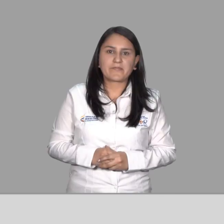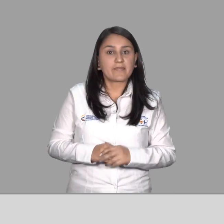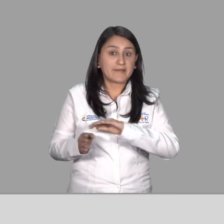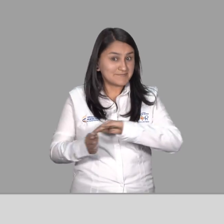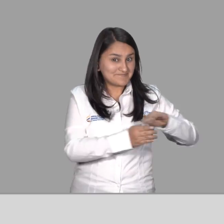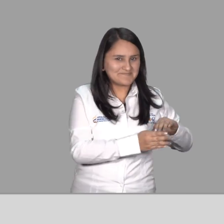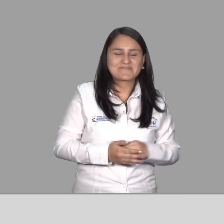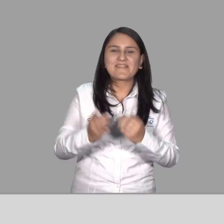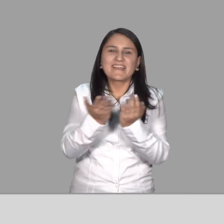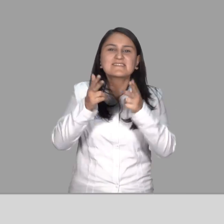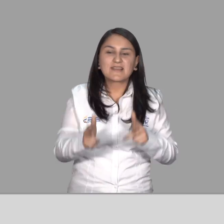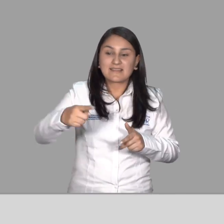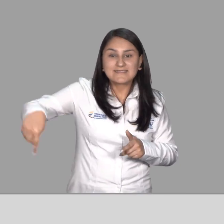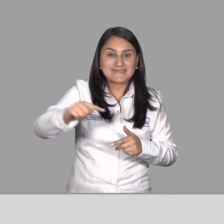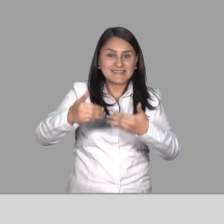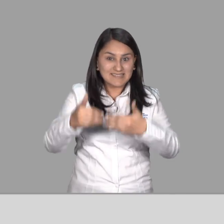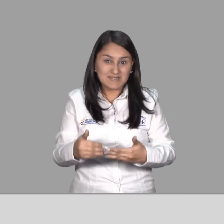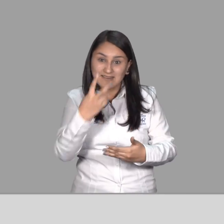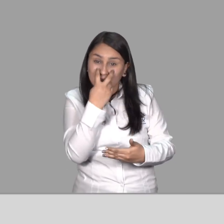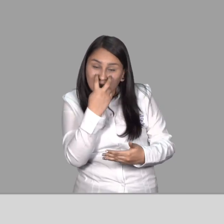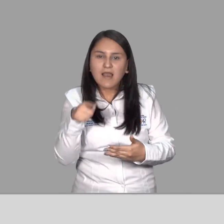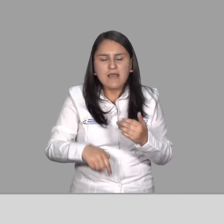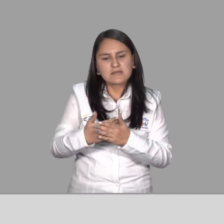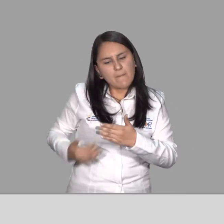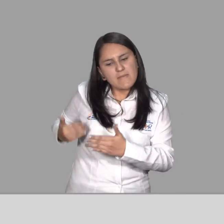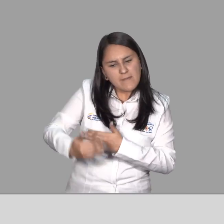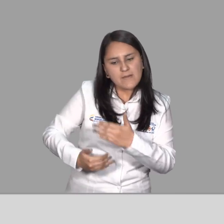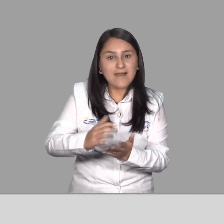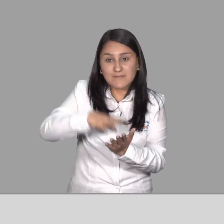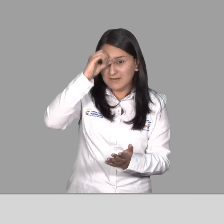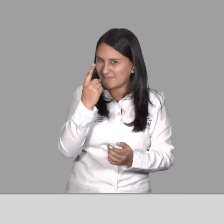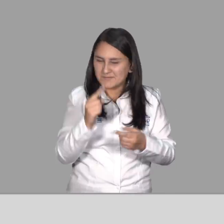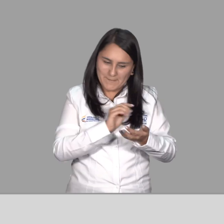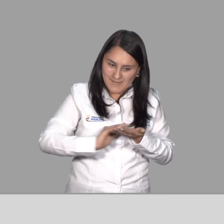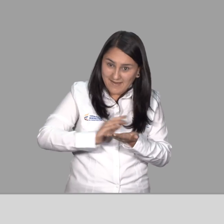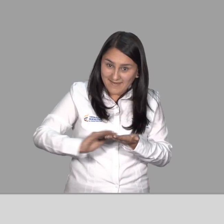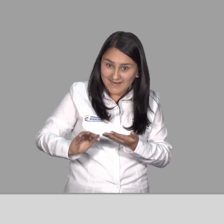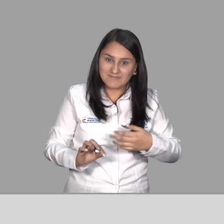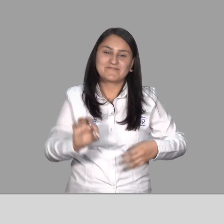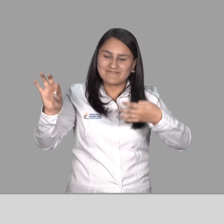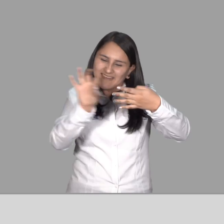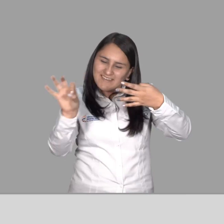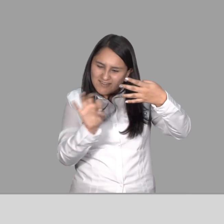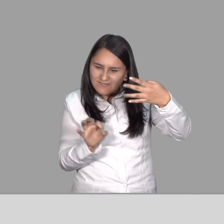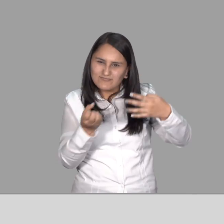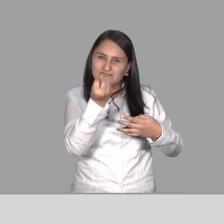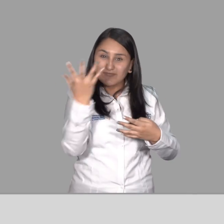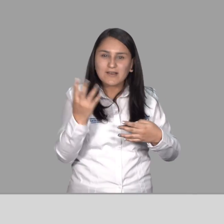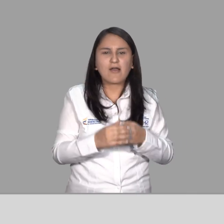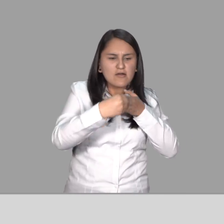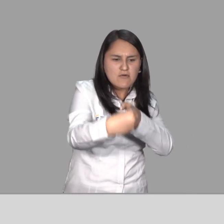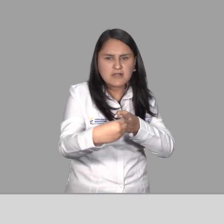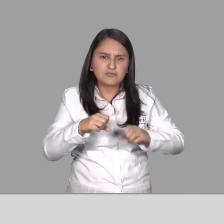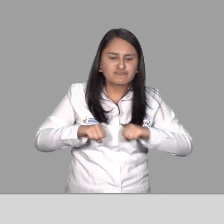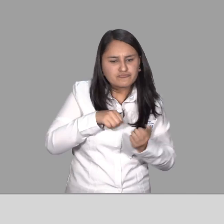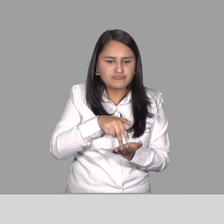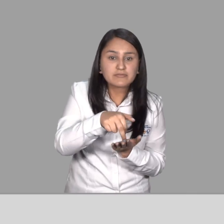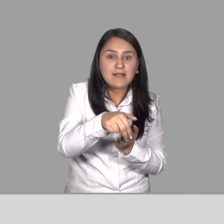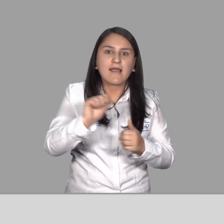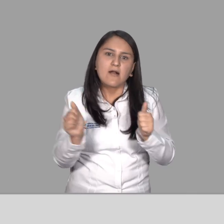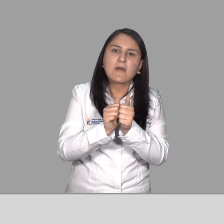Por otra parte, los estudiantes con discapacidad visual Inician su proceso aprendiendo braille, ábaco,